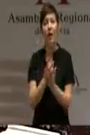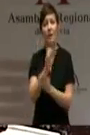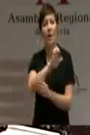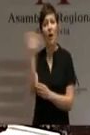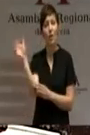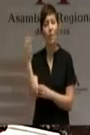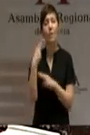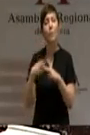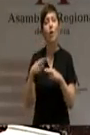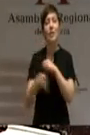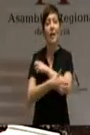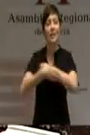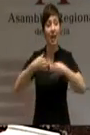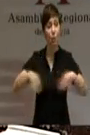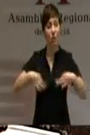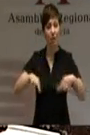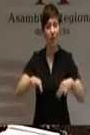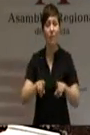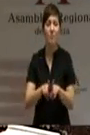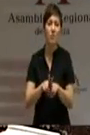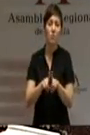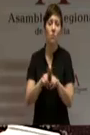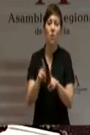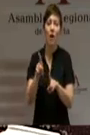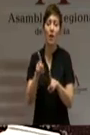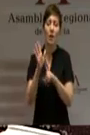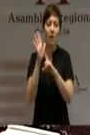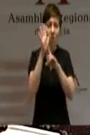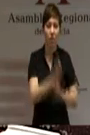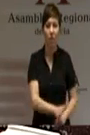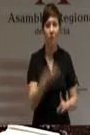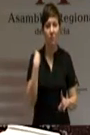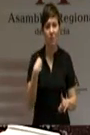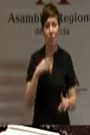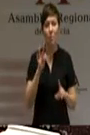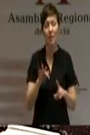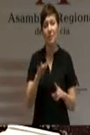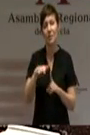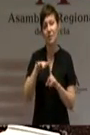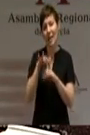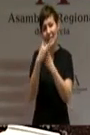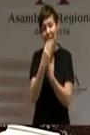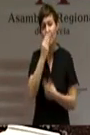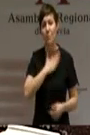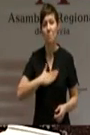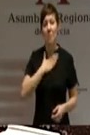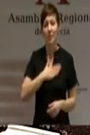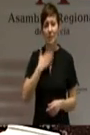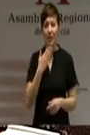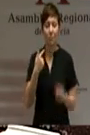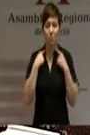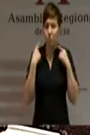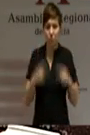austeridad que empobrecen a grandes capas de la sociedad y desmantelan el estado de bienestar. Señorías, señor Garre,